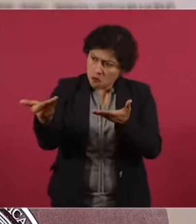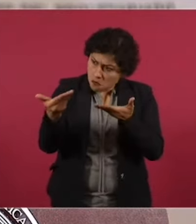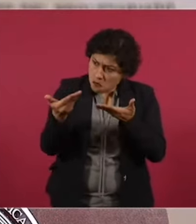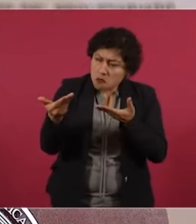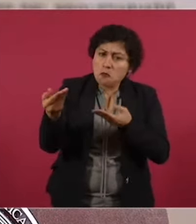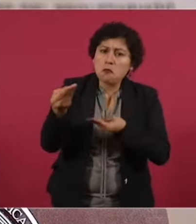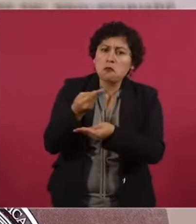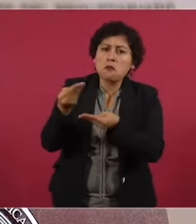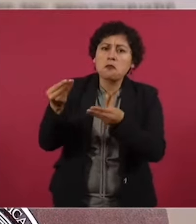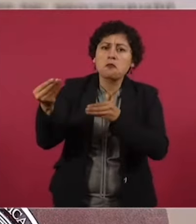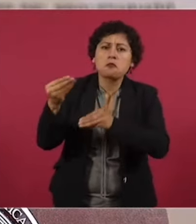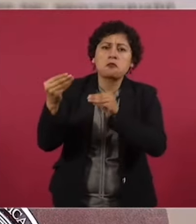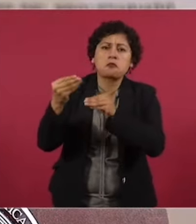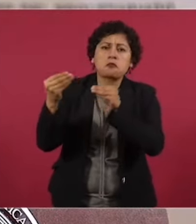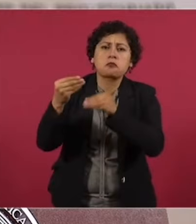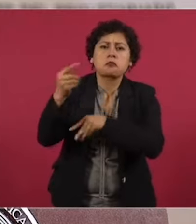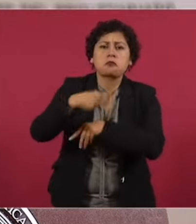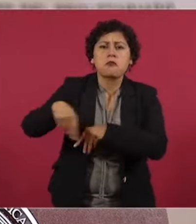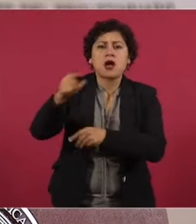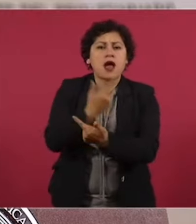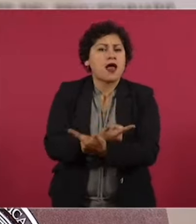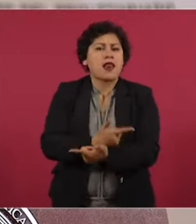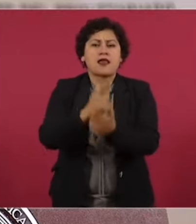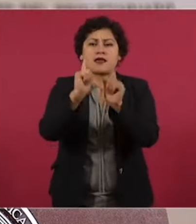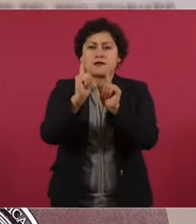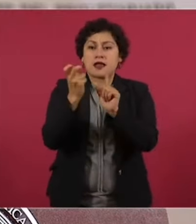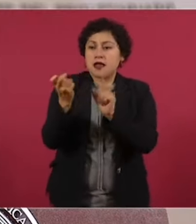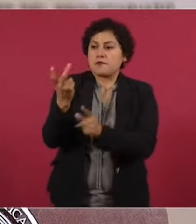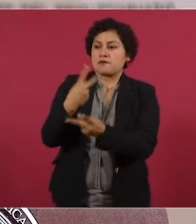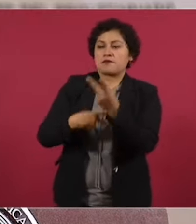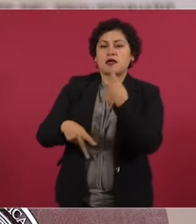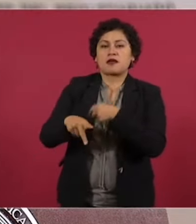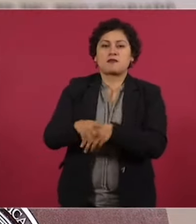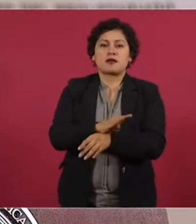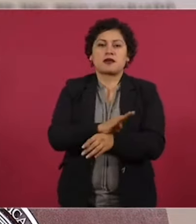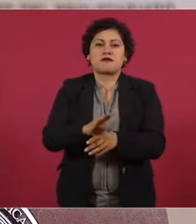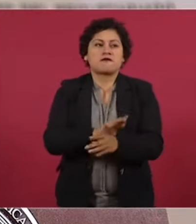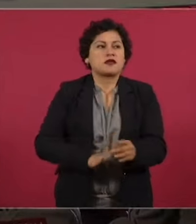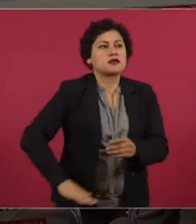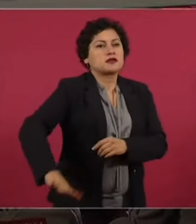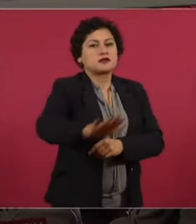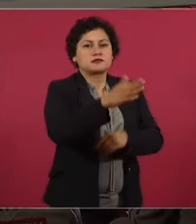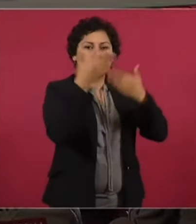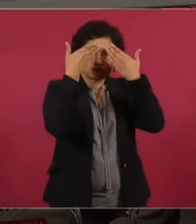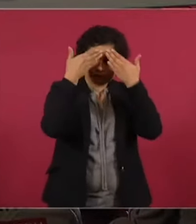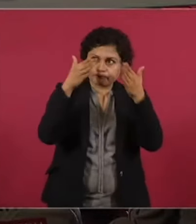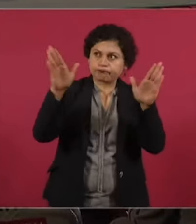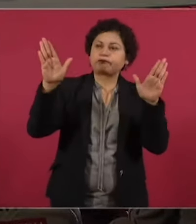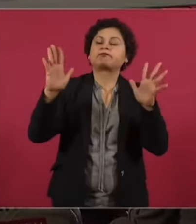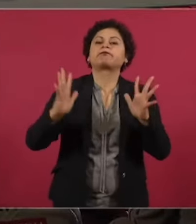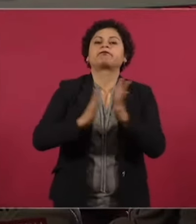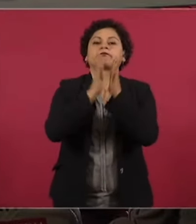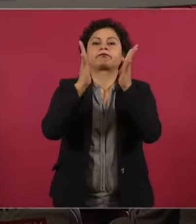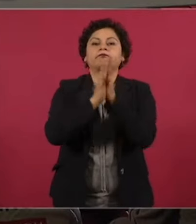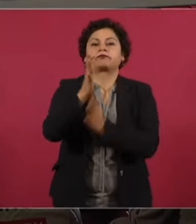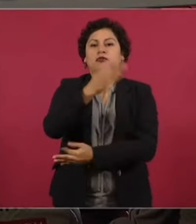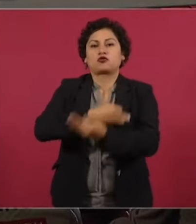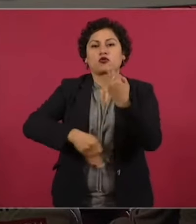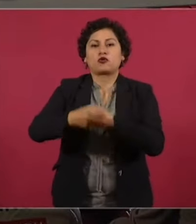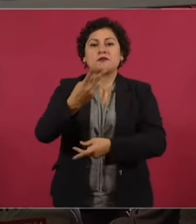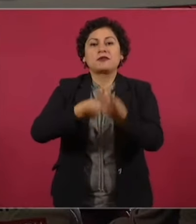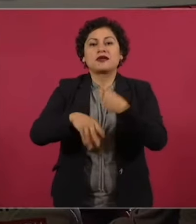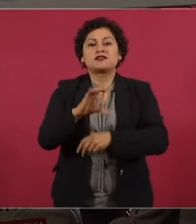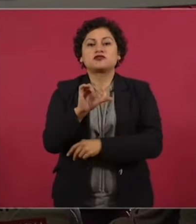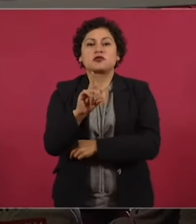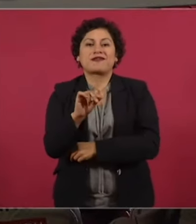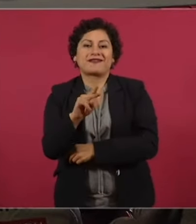democracia y construye ciudadanía, aunque a esto no le guste a